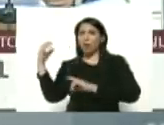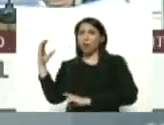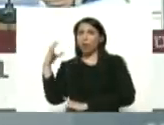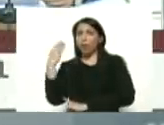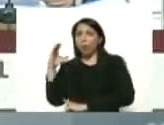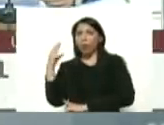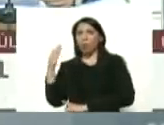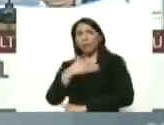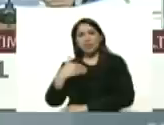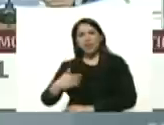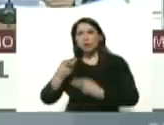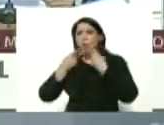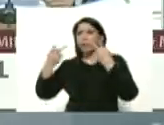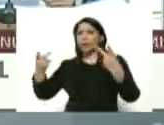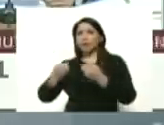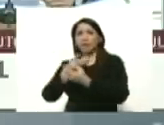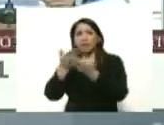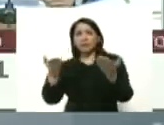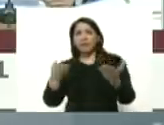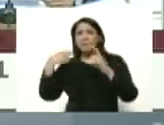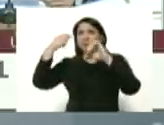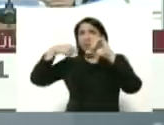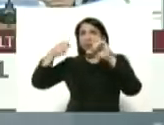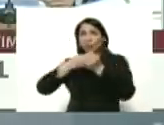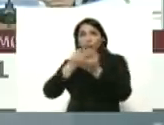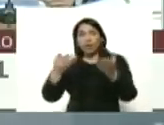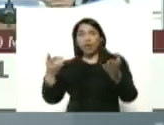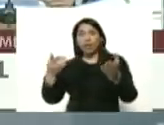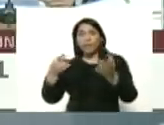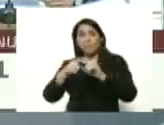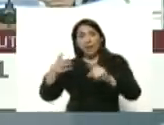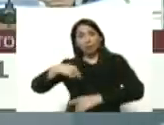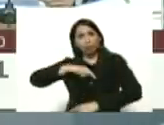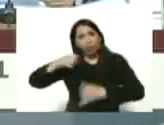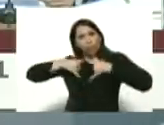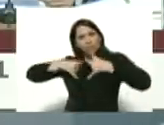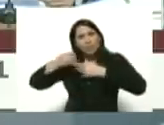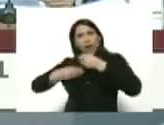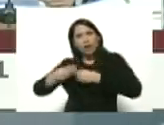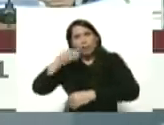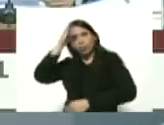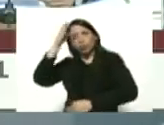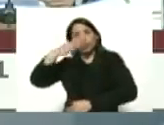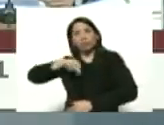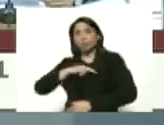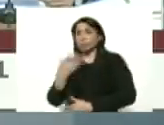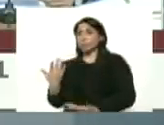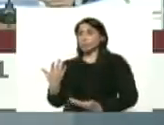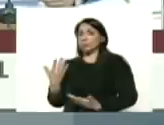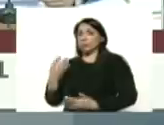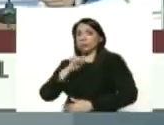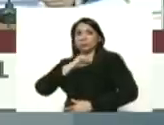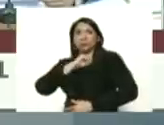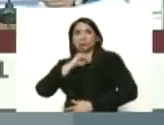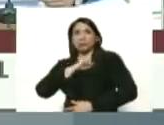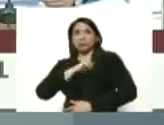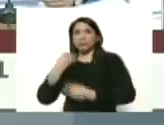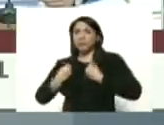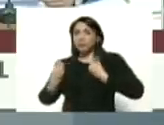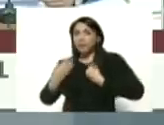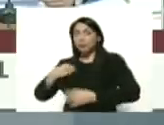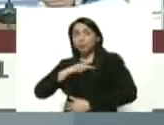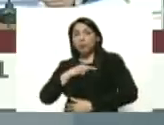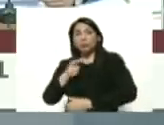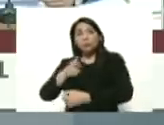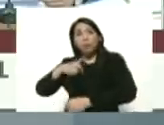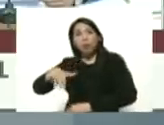quiero compartir estos videos con ustedes para que hagamos conciencia del drama que están viviendo nuestros pueblos hermanos de Brasil